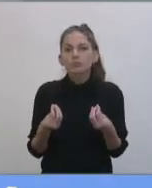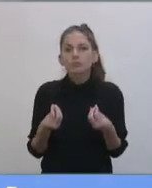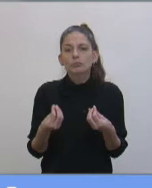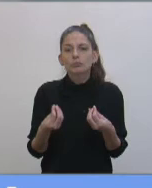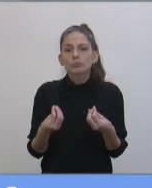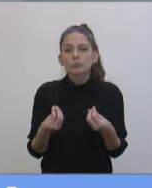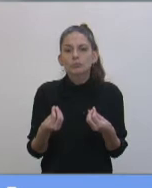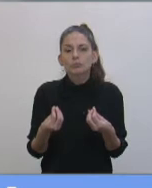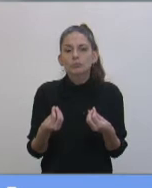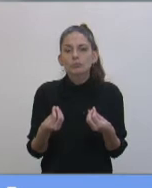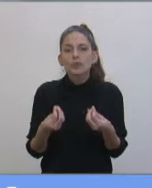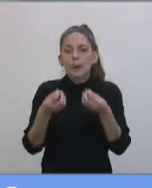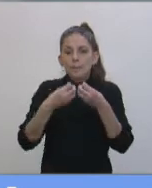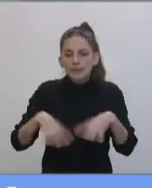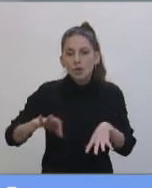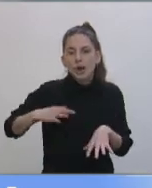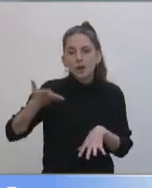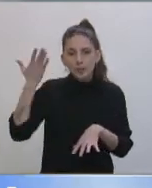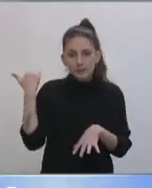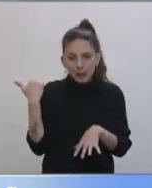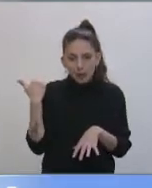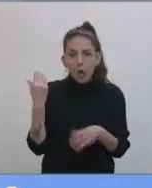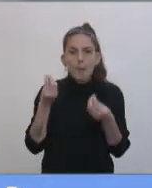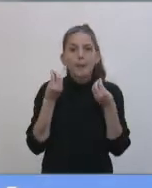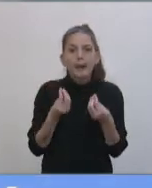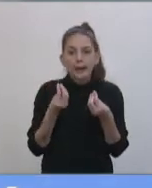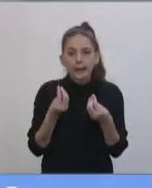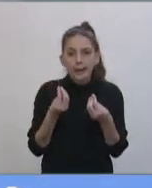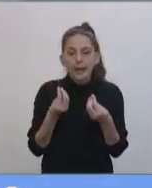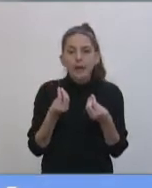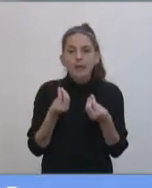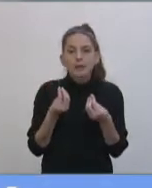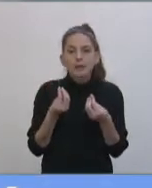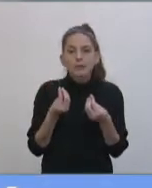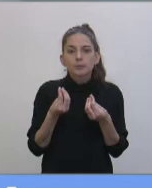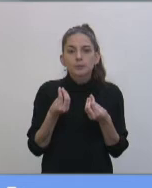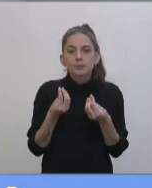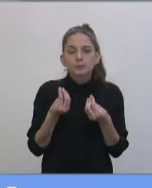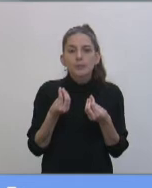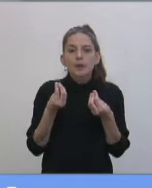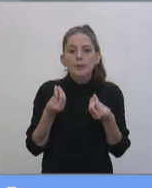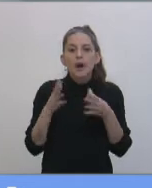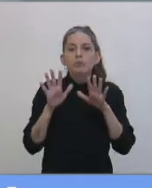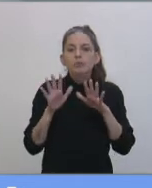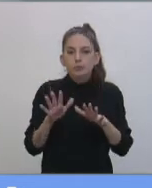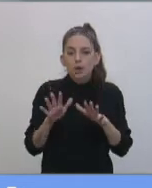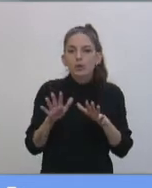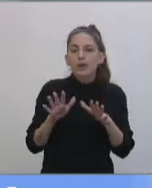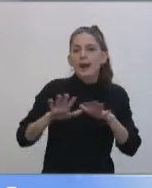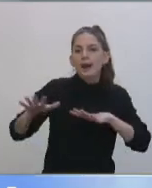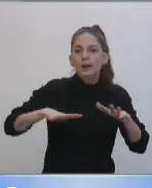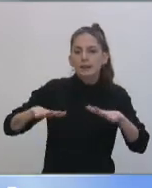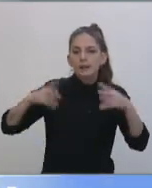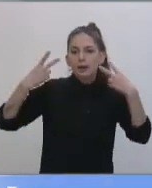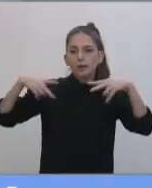sancionado el año pasado para el sostenimiento de la actividad turística. Señora presidenta,